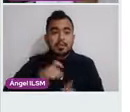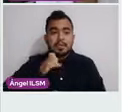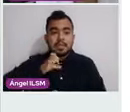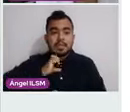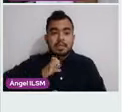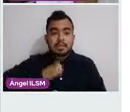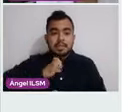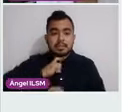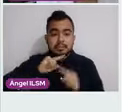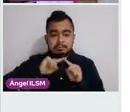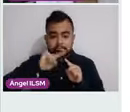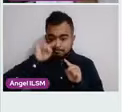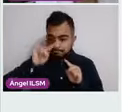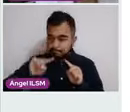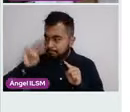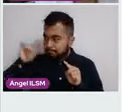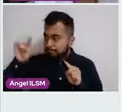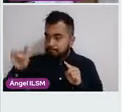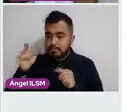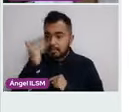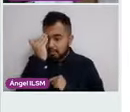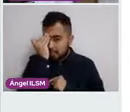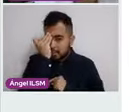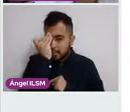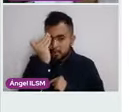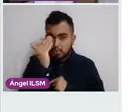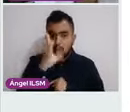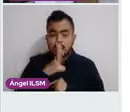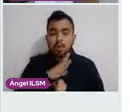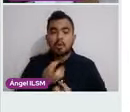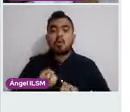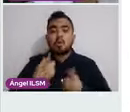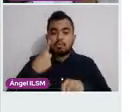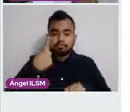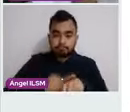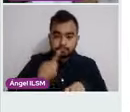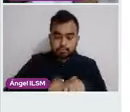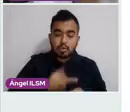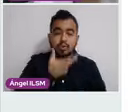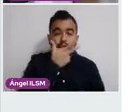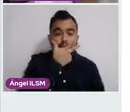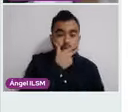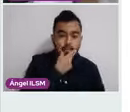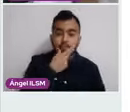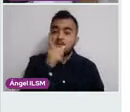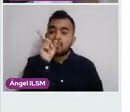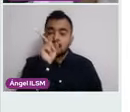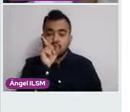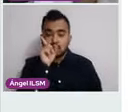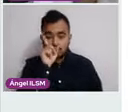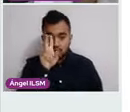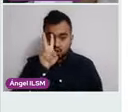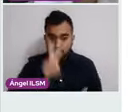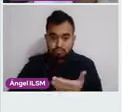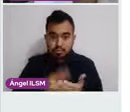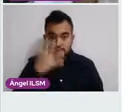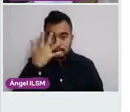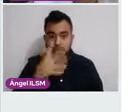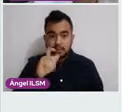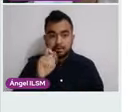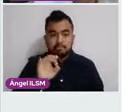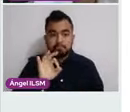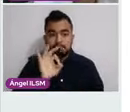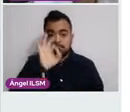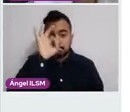se registraron en cierto periodo de tiempo en hombres y mujeres. Vemos que en el 2010 la tasa de incidencia para